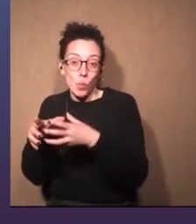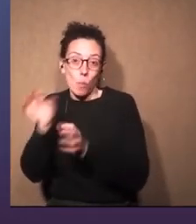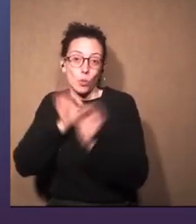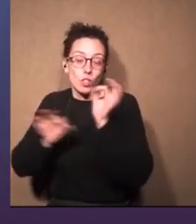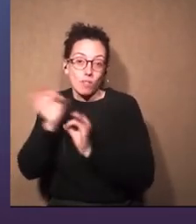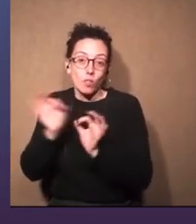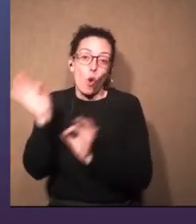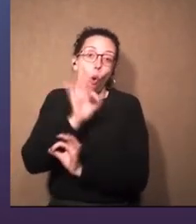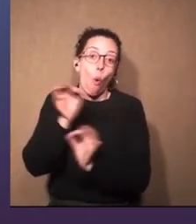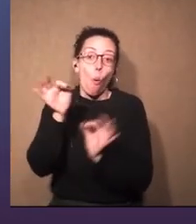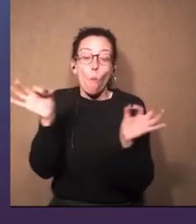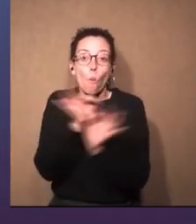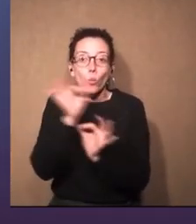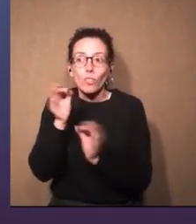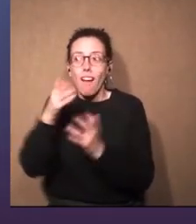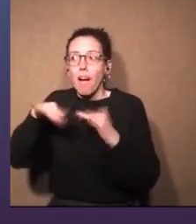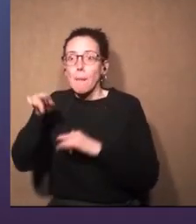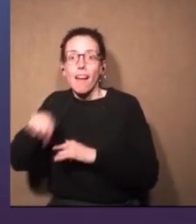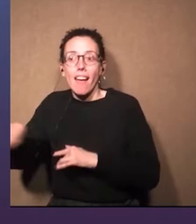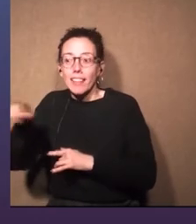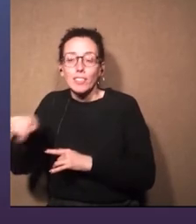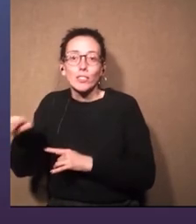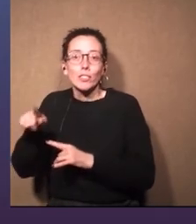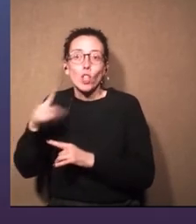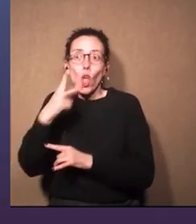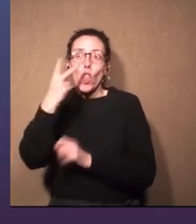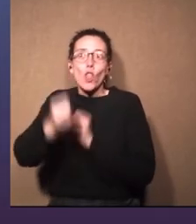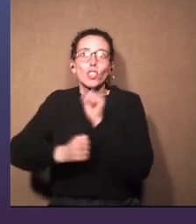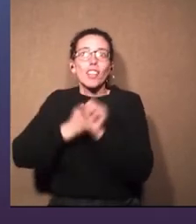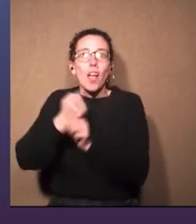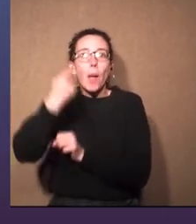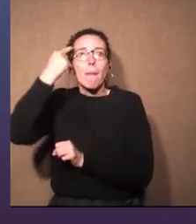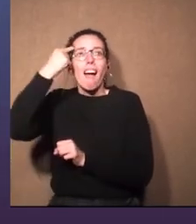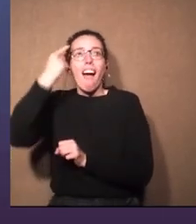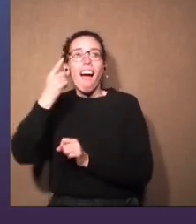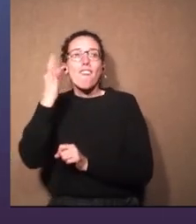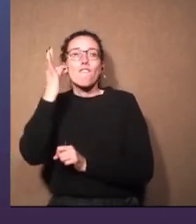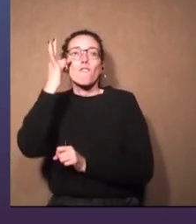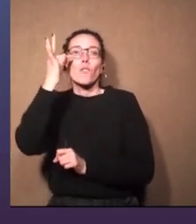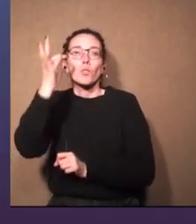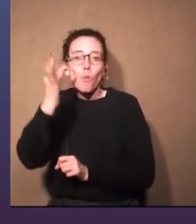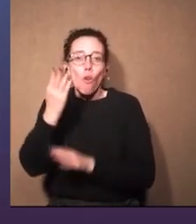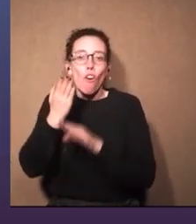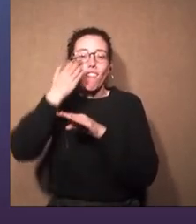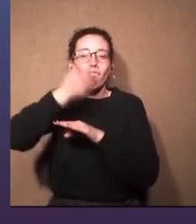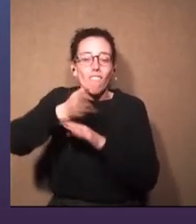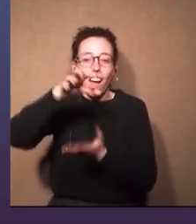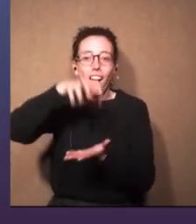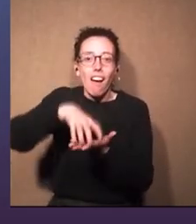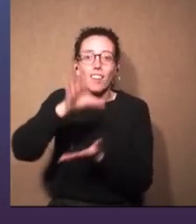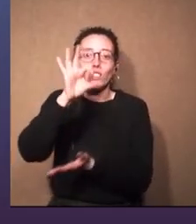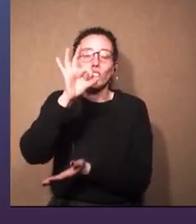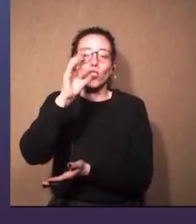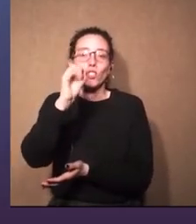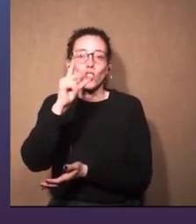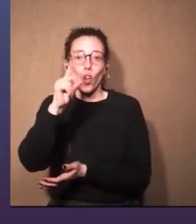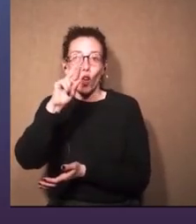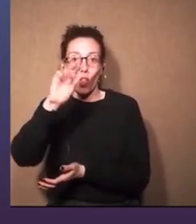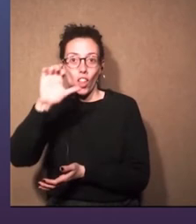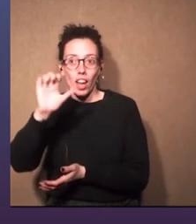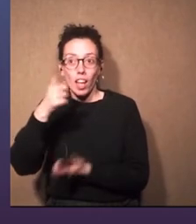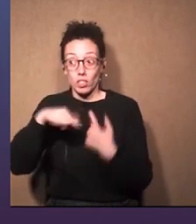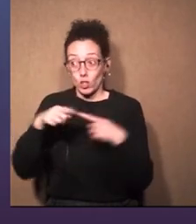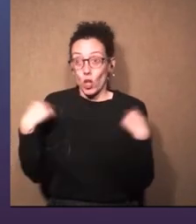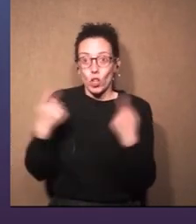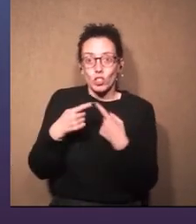ellos están hace dos años pensando en cuando puedan ir a tocar al auditorio y